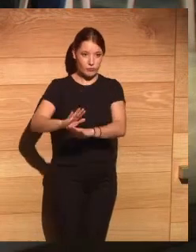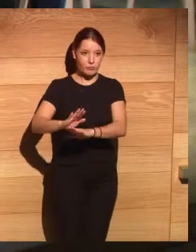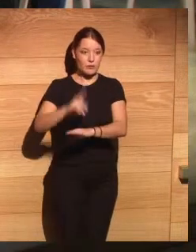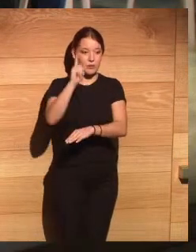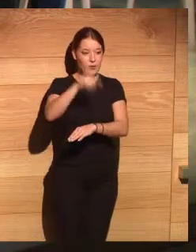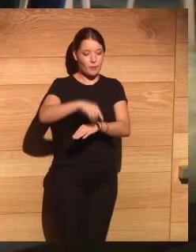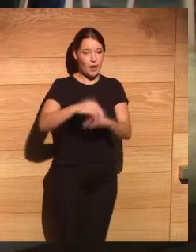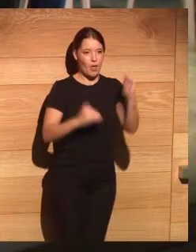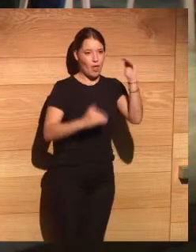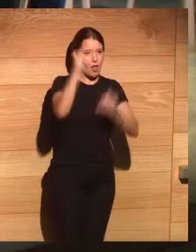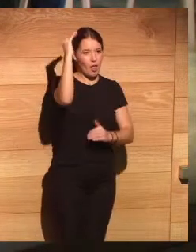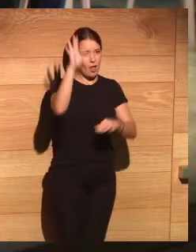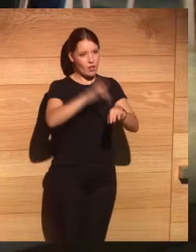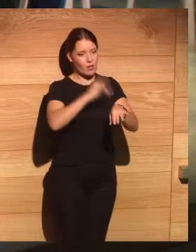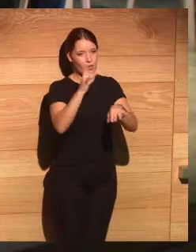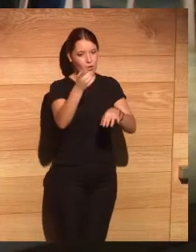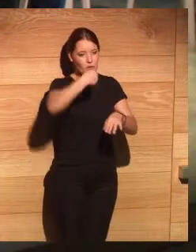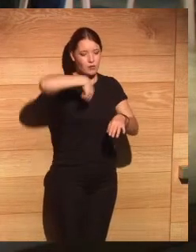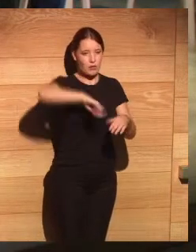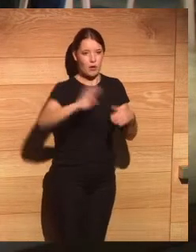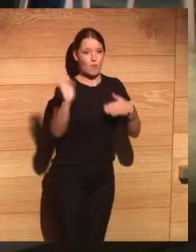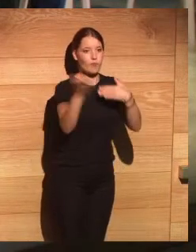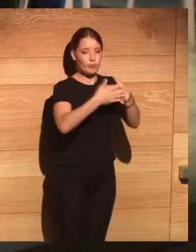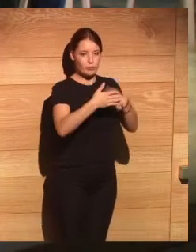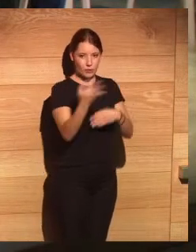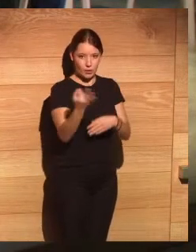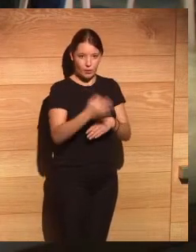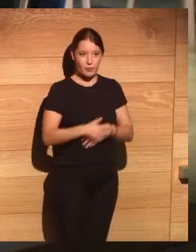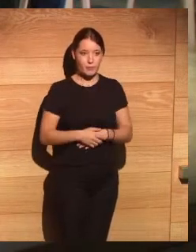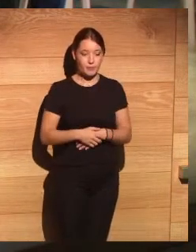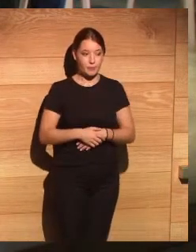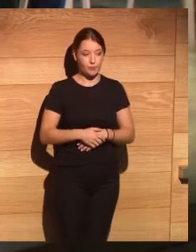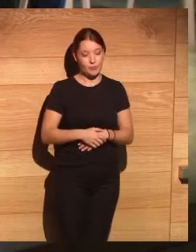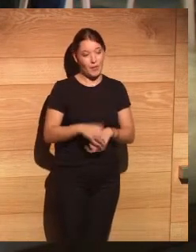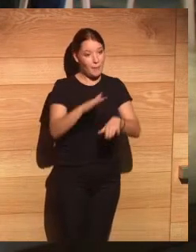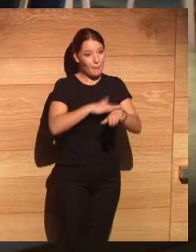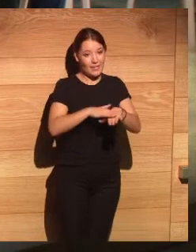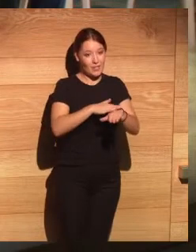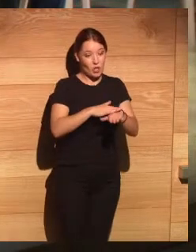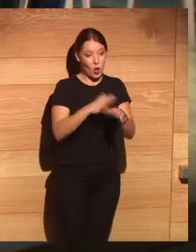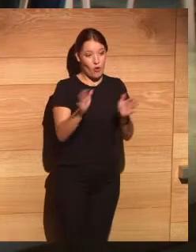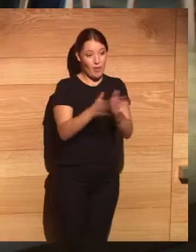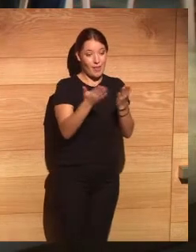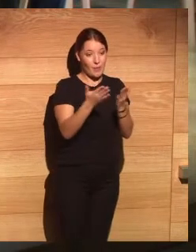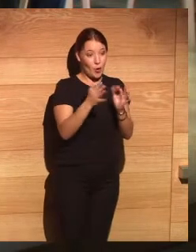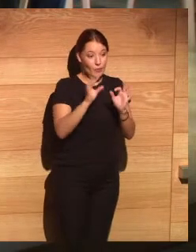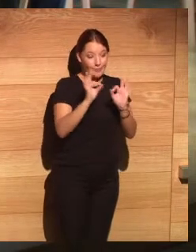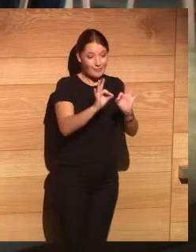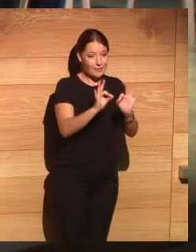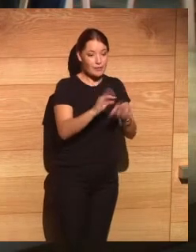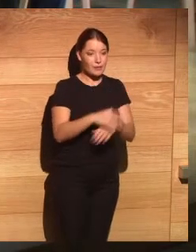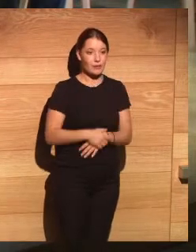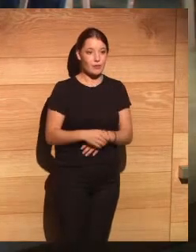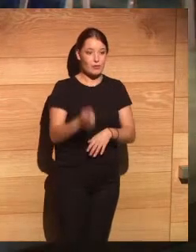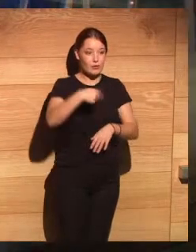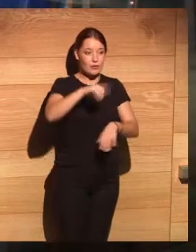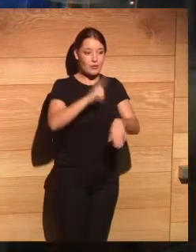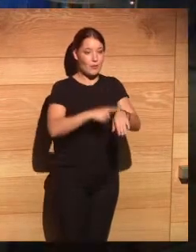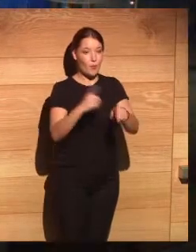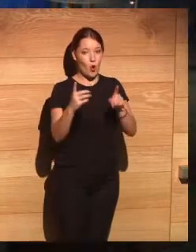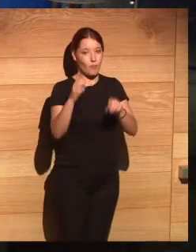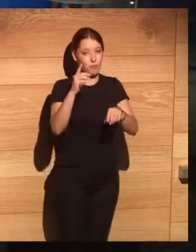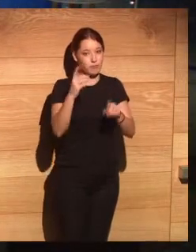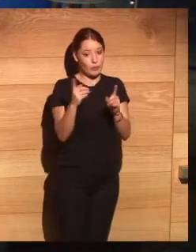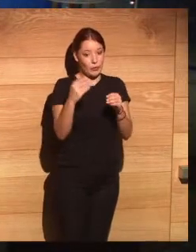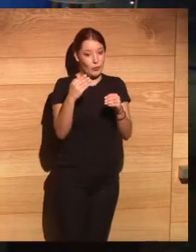evidentemente tenemos que cerrar bueno y básicamente esto es lo que consiste el libro estamos justo sobre el límite de tiempo yo no sé si hay